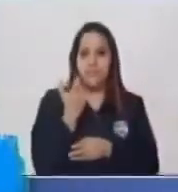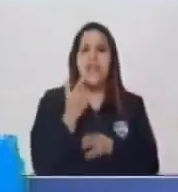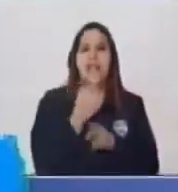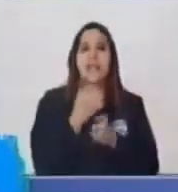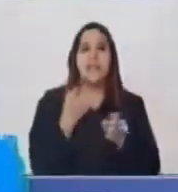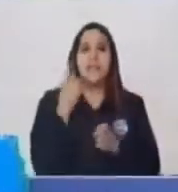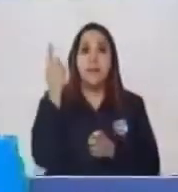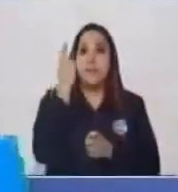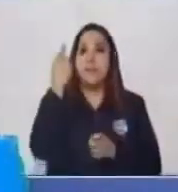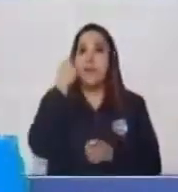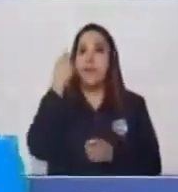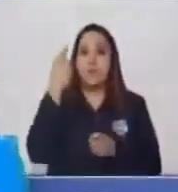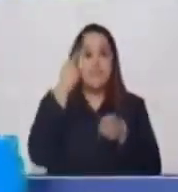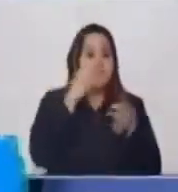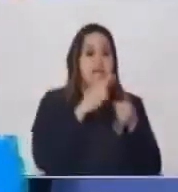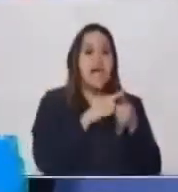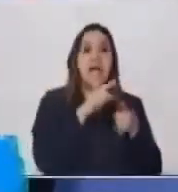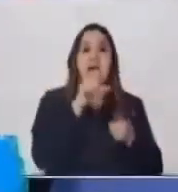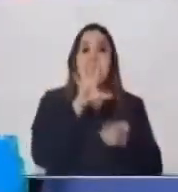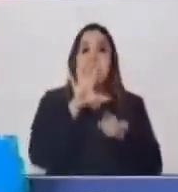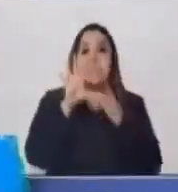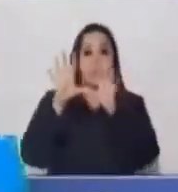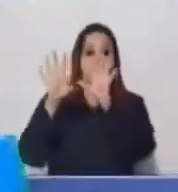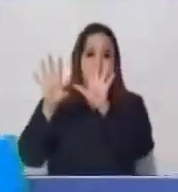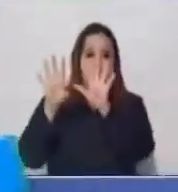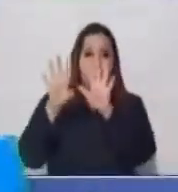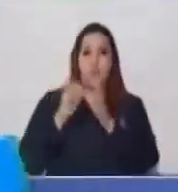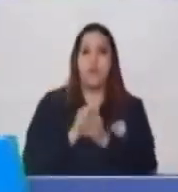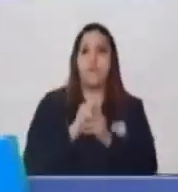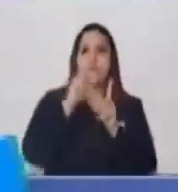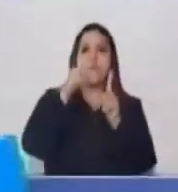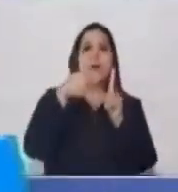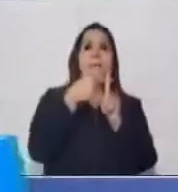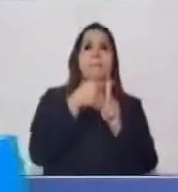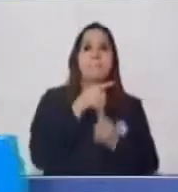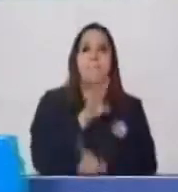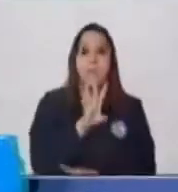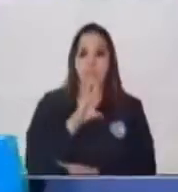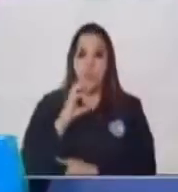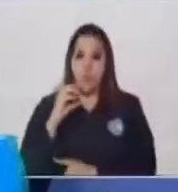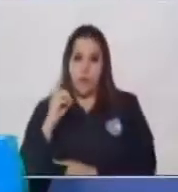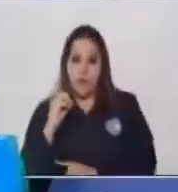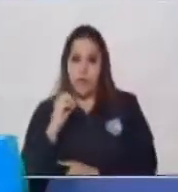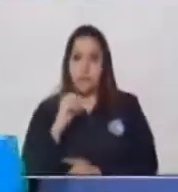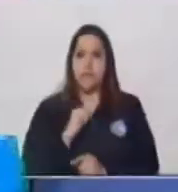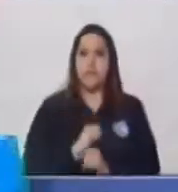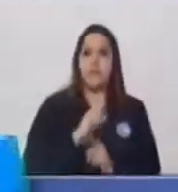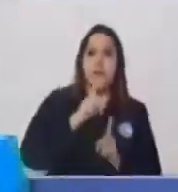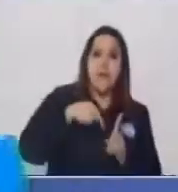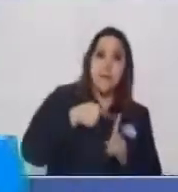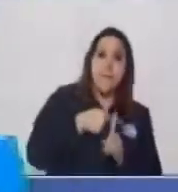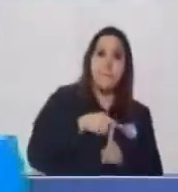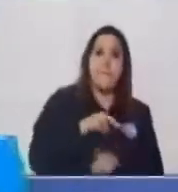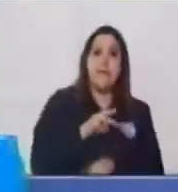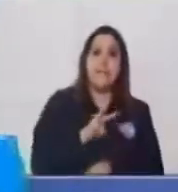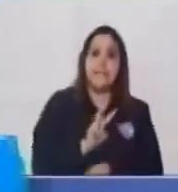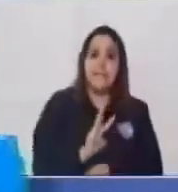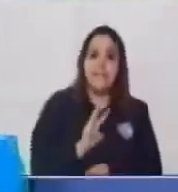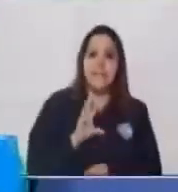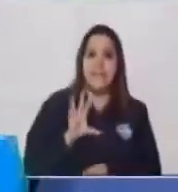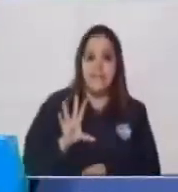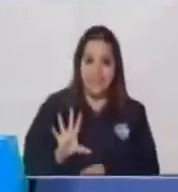está Es 59 Luego está 40 Y luego está 35